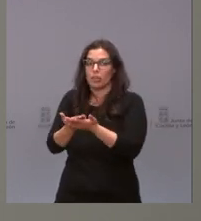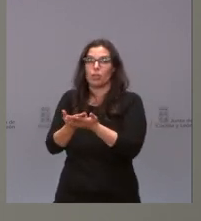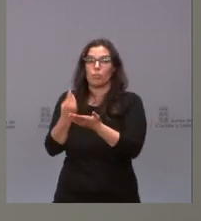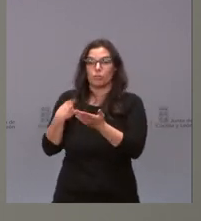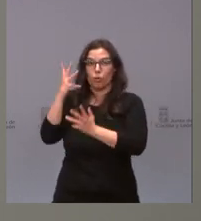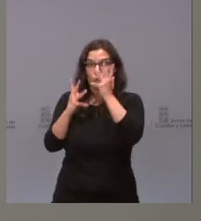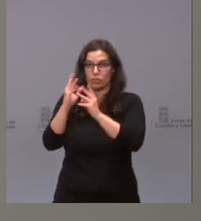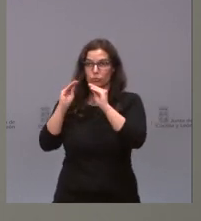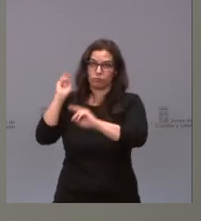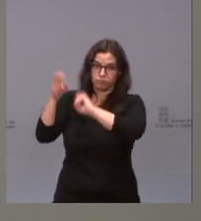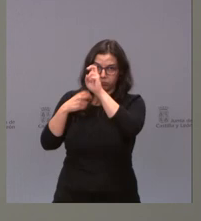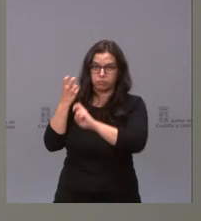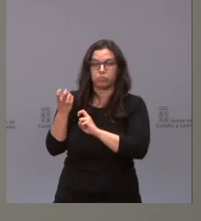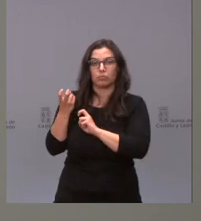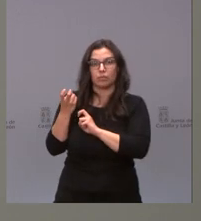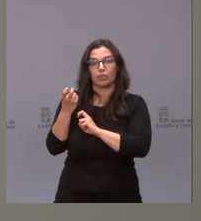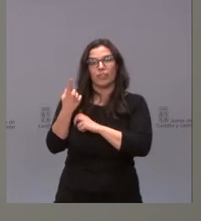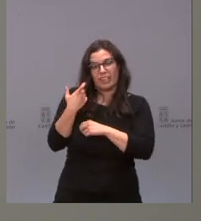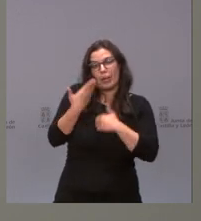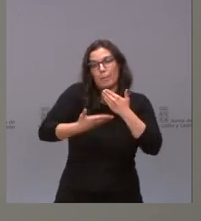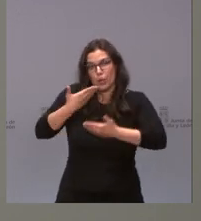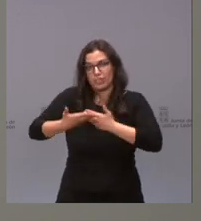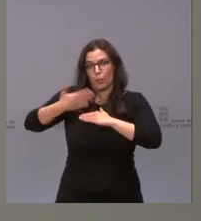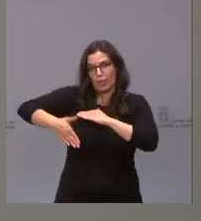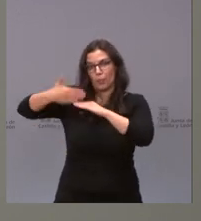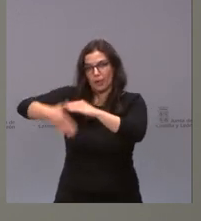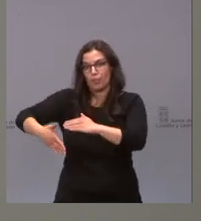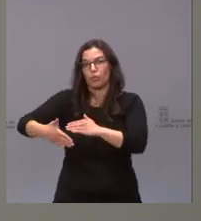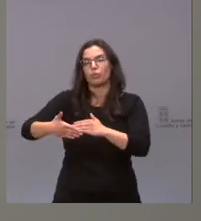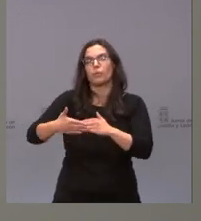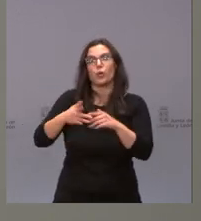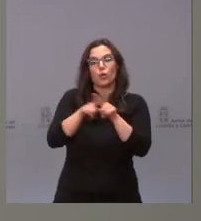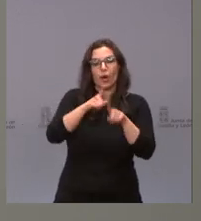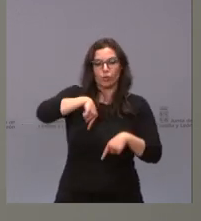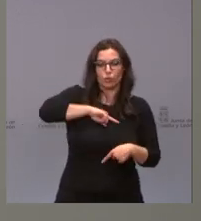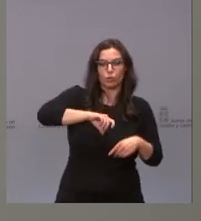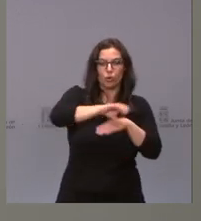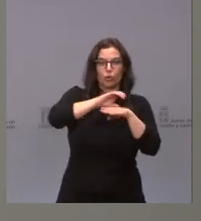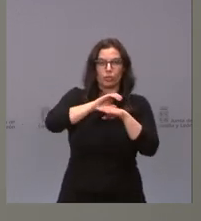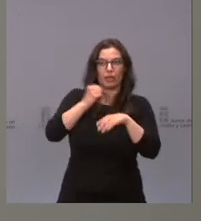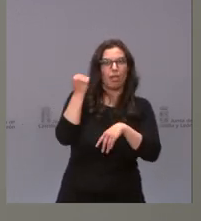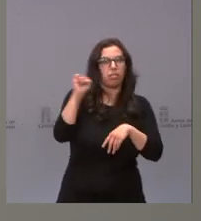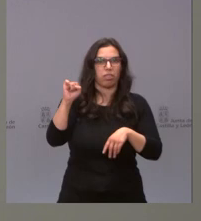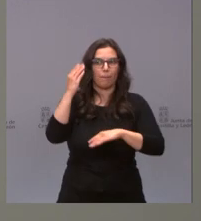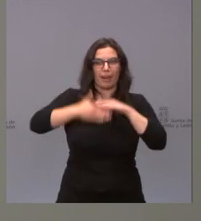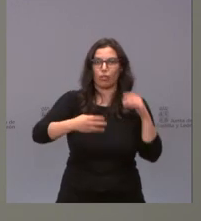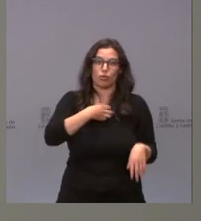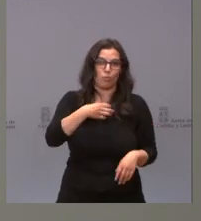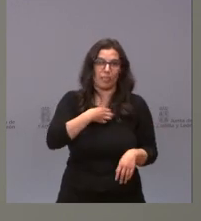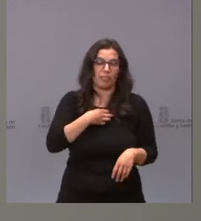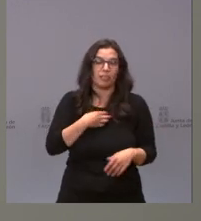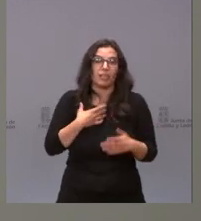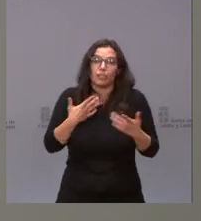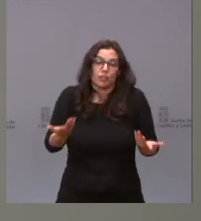las cuentas esto lleva unos procesos y unos plazos y en ningún caso la consejería se los puede saltar así que hasta este momento